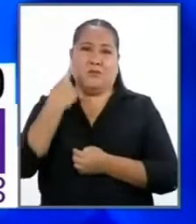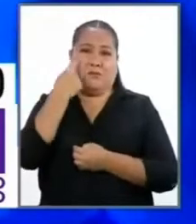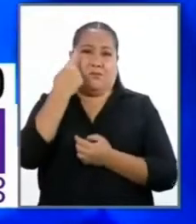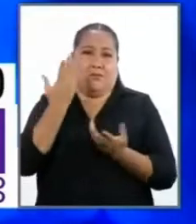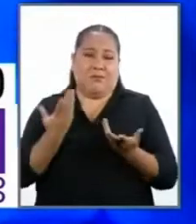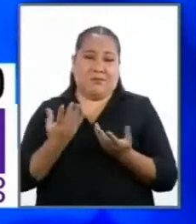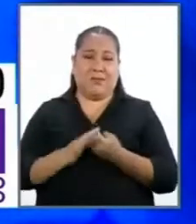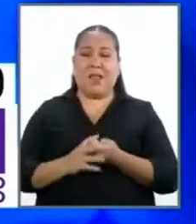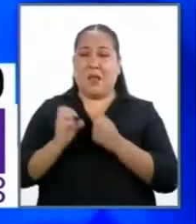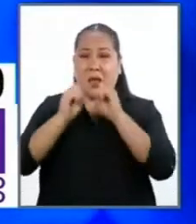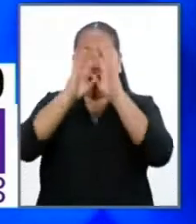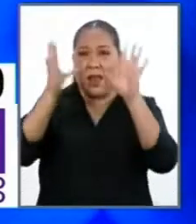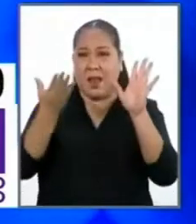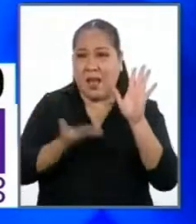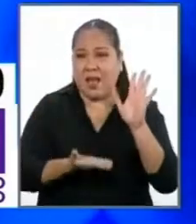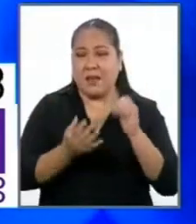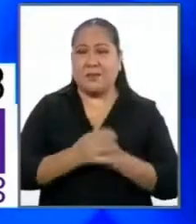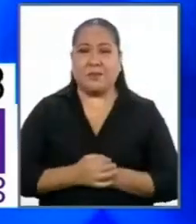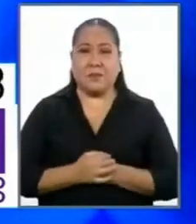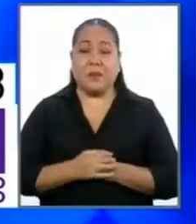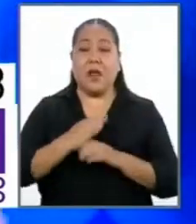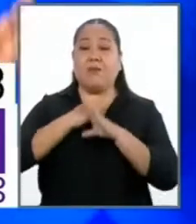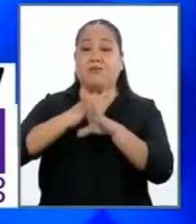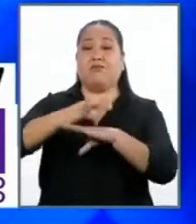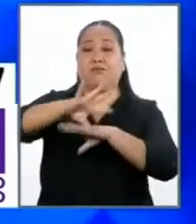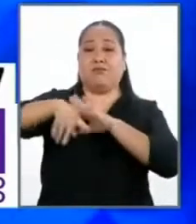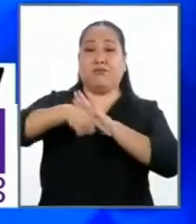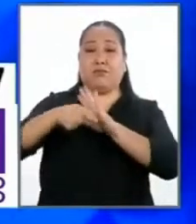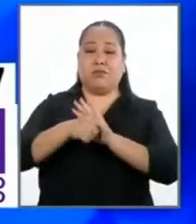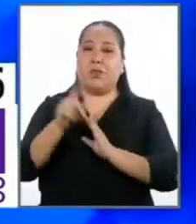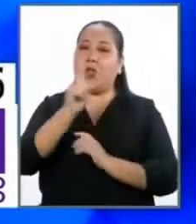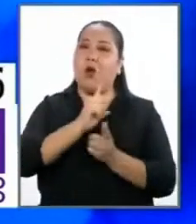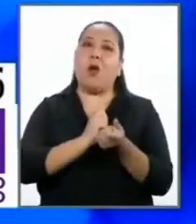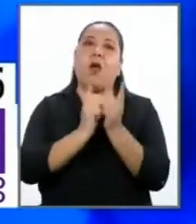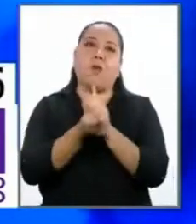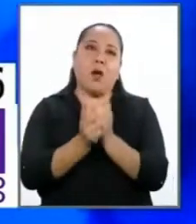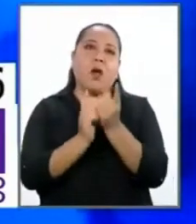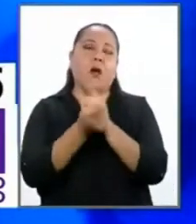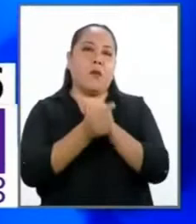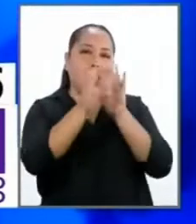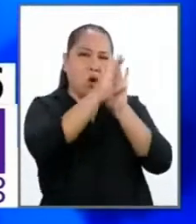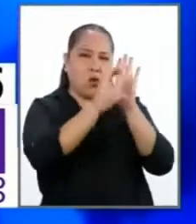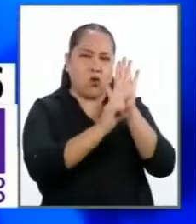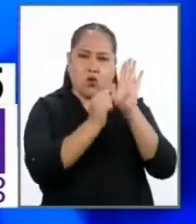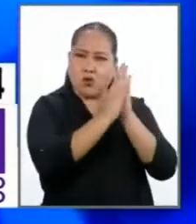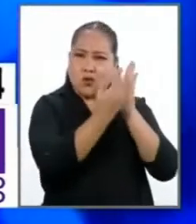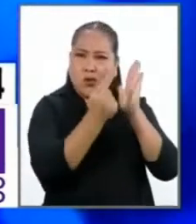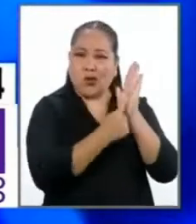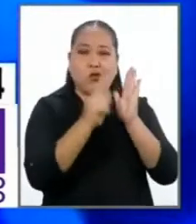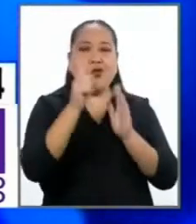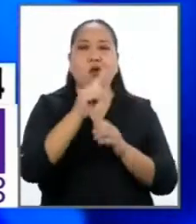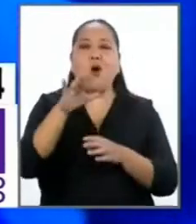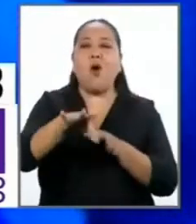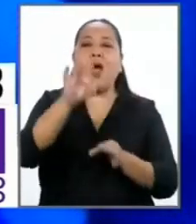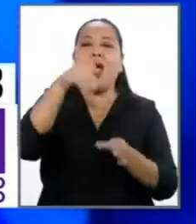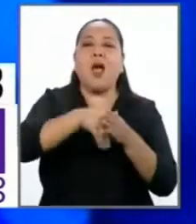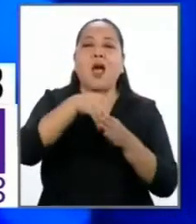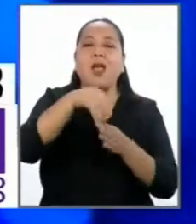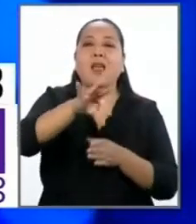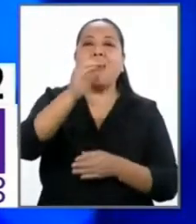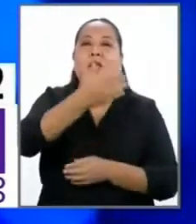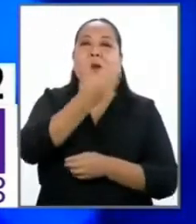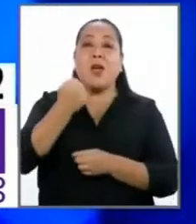dejemos las cosas claras. Y para luchar contra la corrupción en lugar de estar cambiando la Constitución, lo que tenemos que hacer es votar mejor.